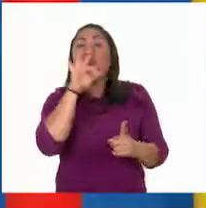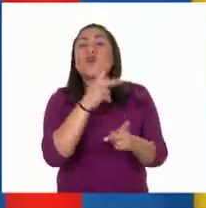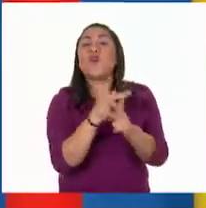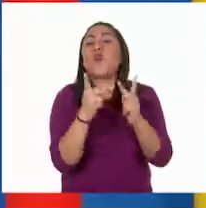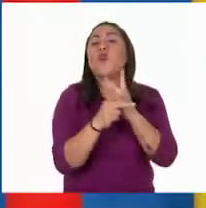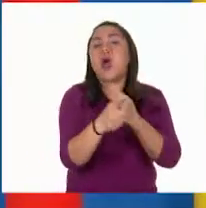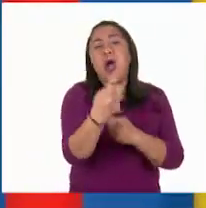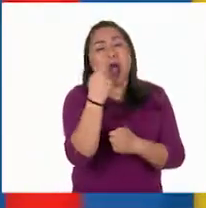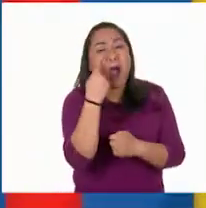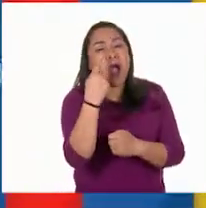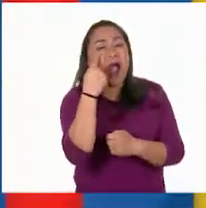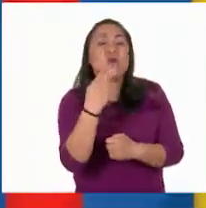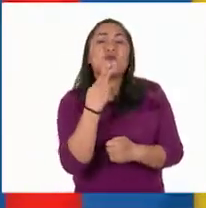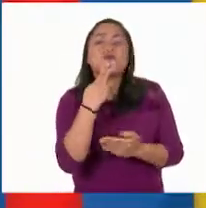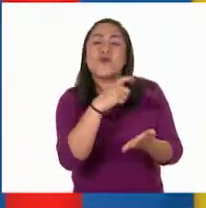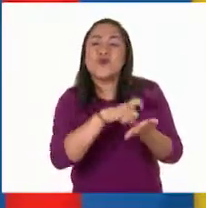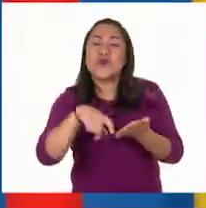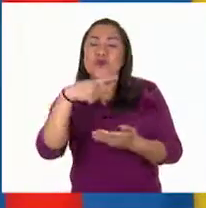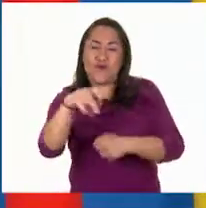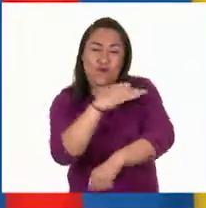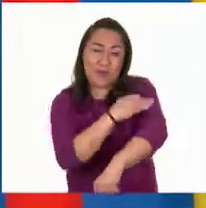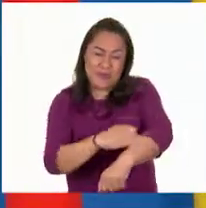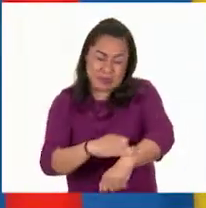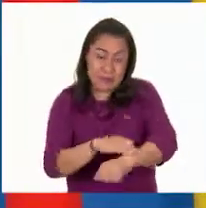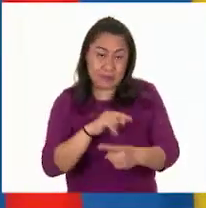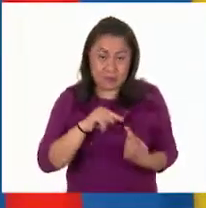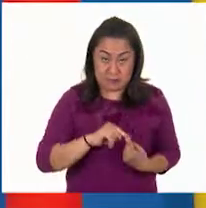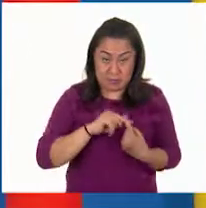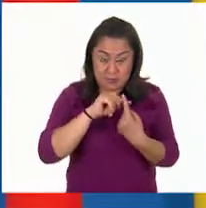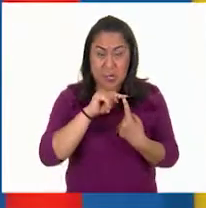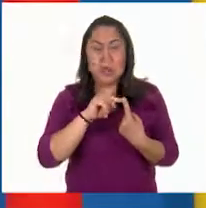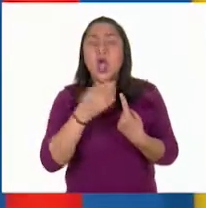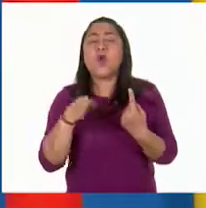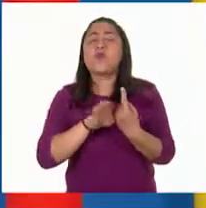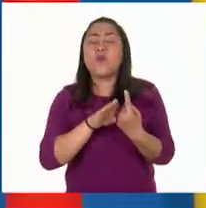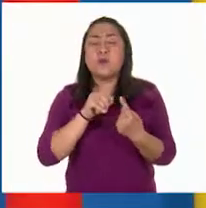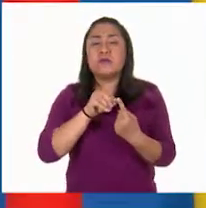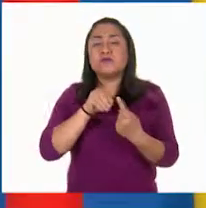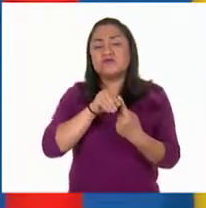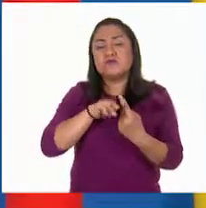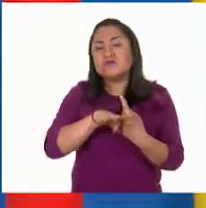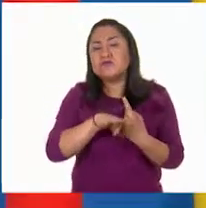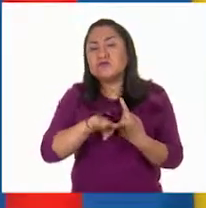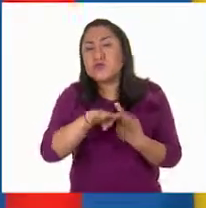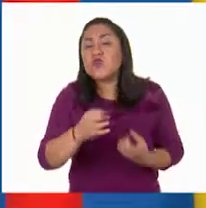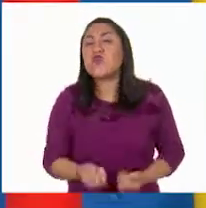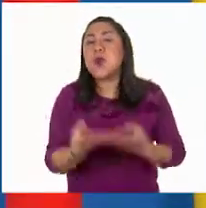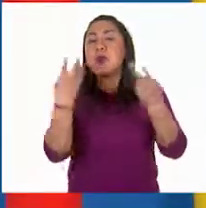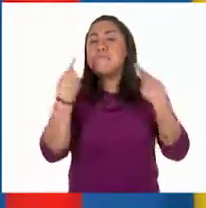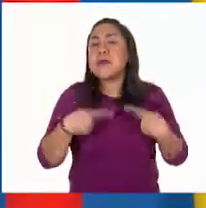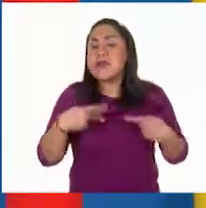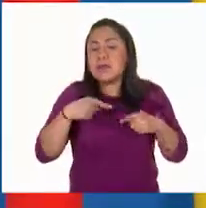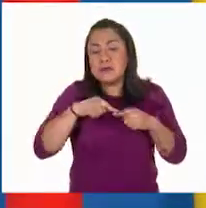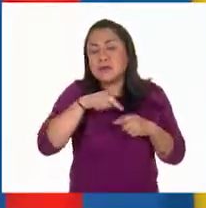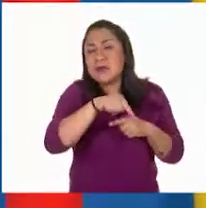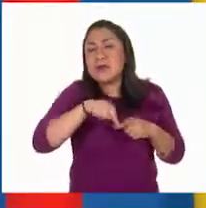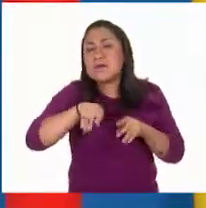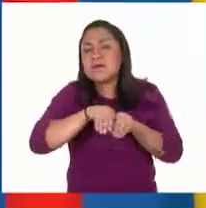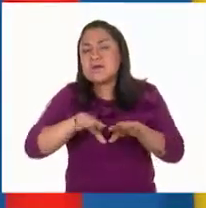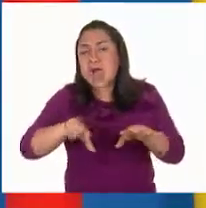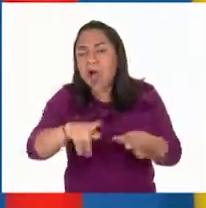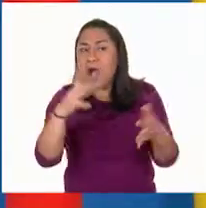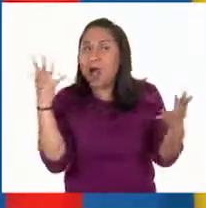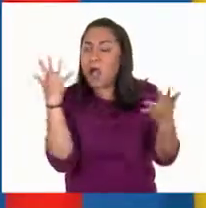junto con su familia e identifiquen cuál es la red de comercio y cuántas personas intervienen. Se